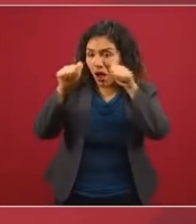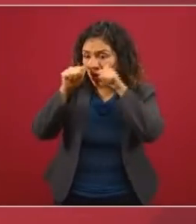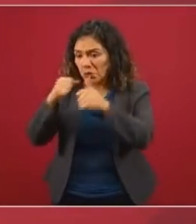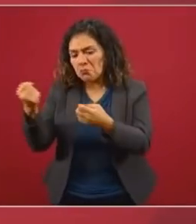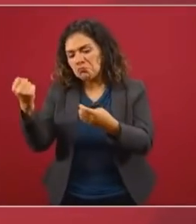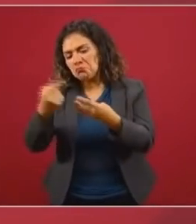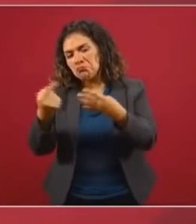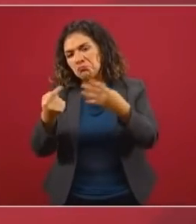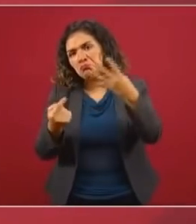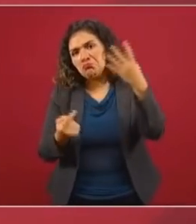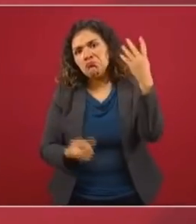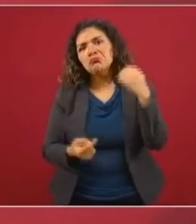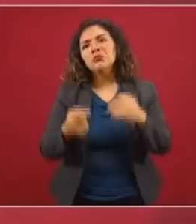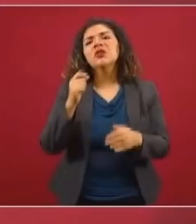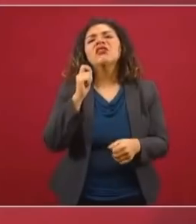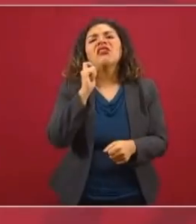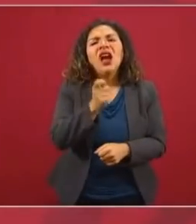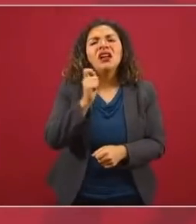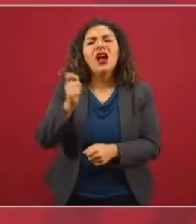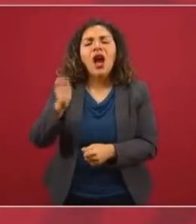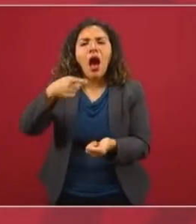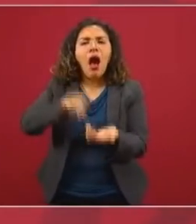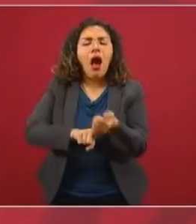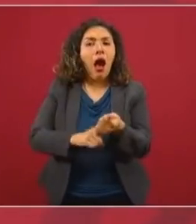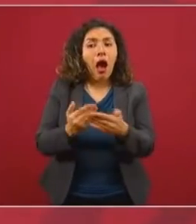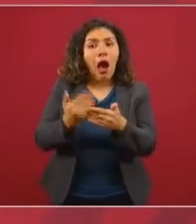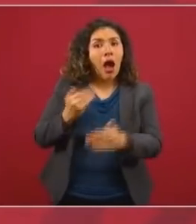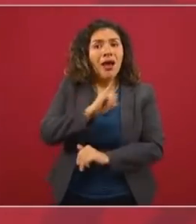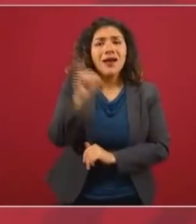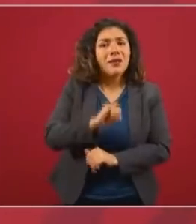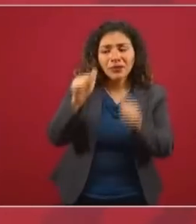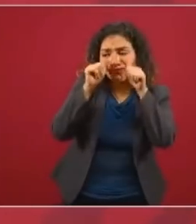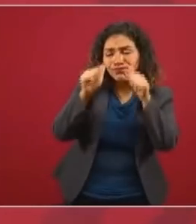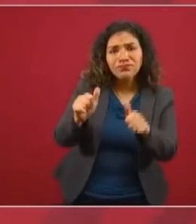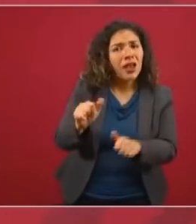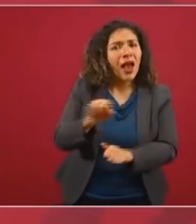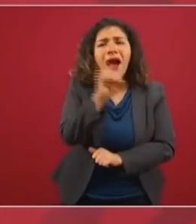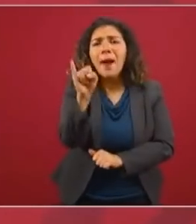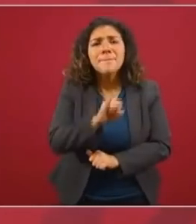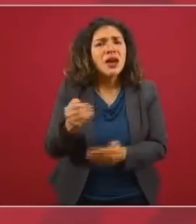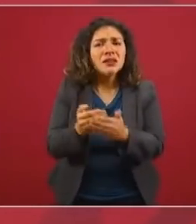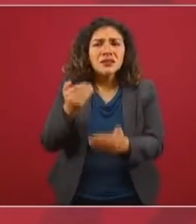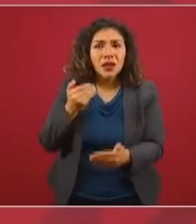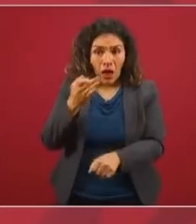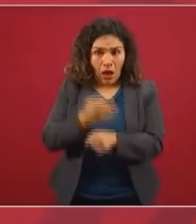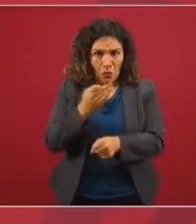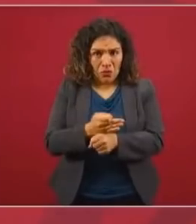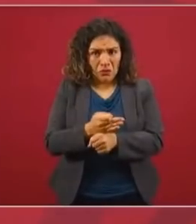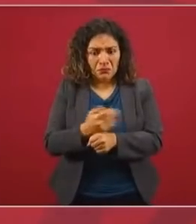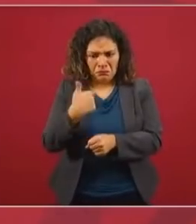causas que nunca se atendieron. Estoy esperando